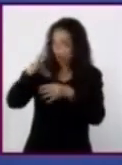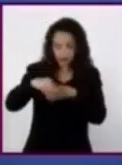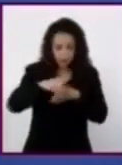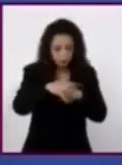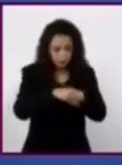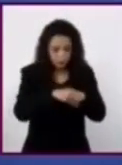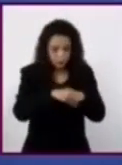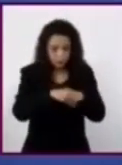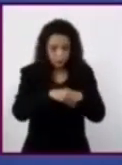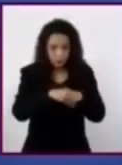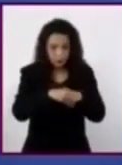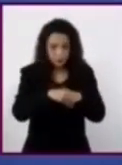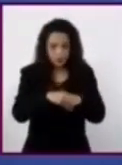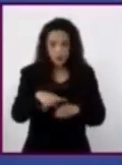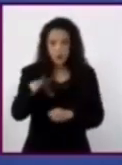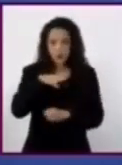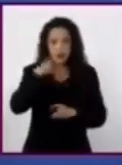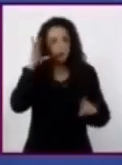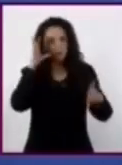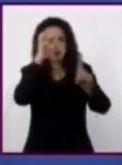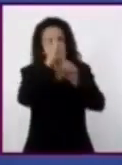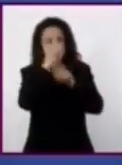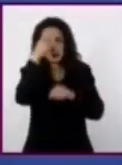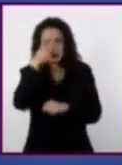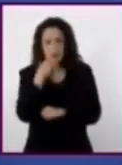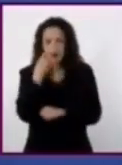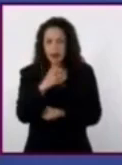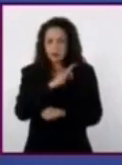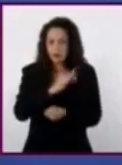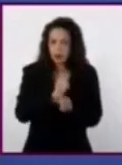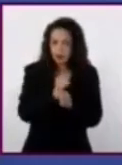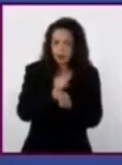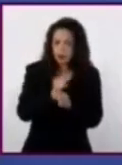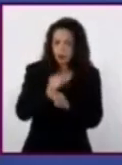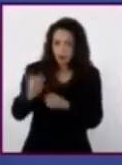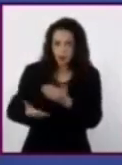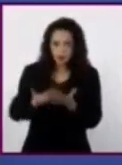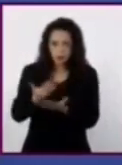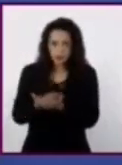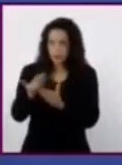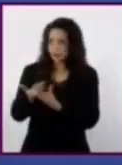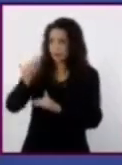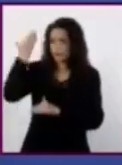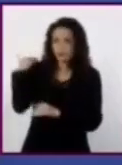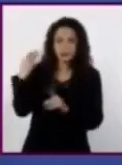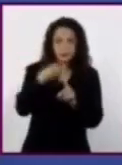Cumple con los objetivos de investigación planteados en la sesión anterior.